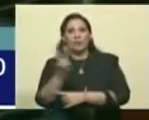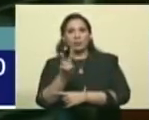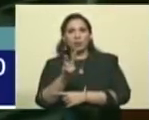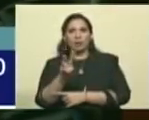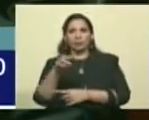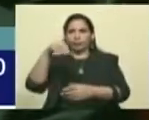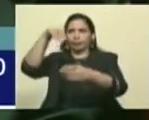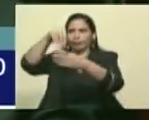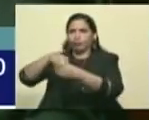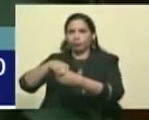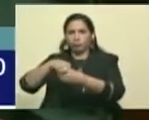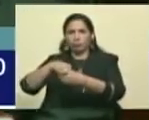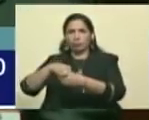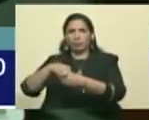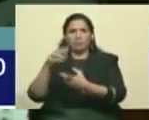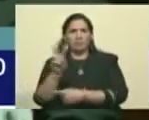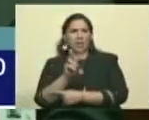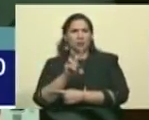intervención en Venezuela.